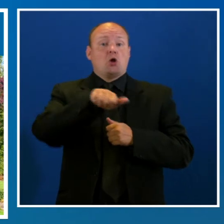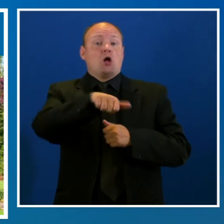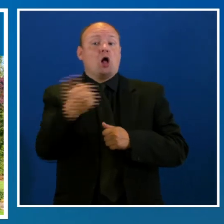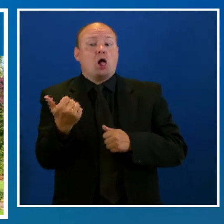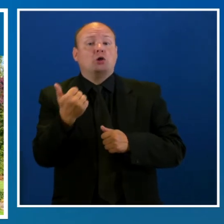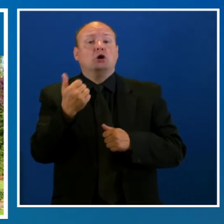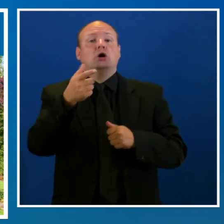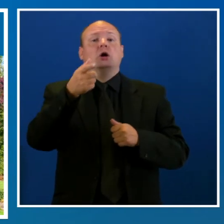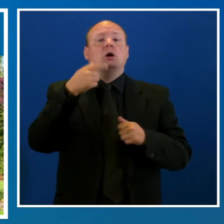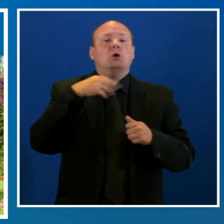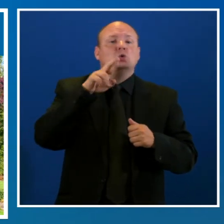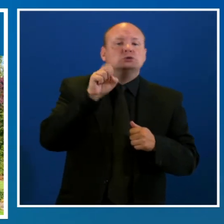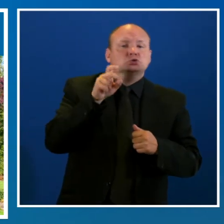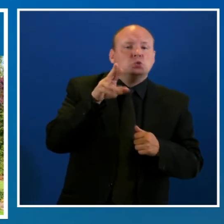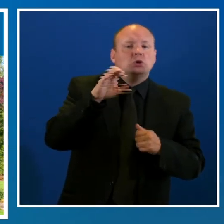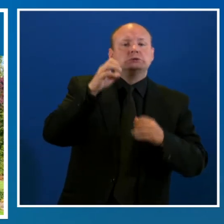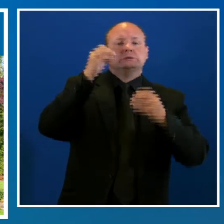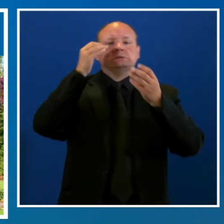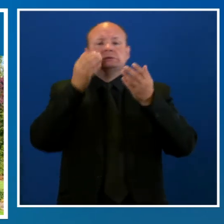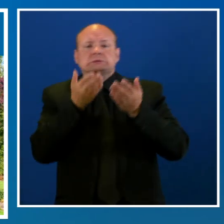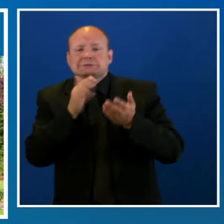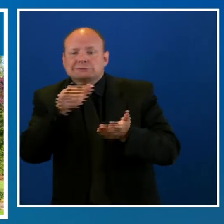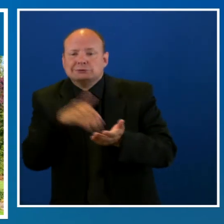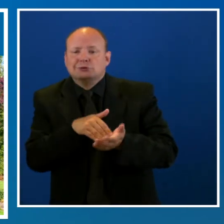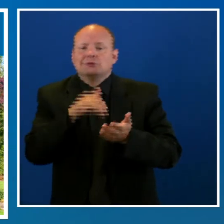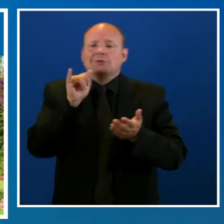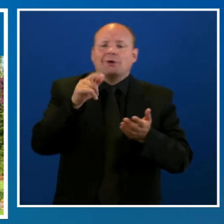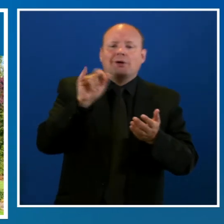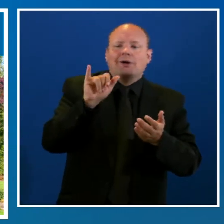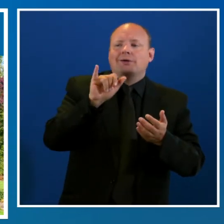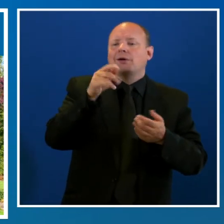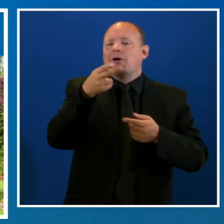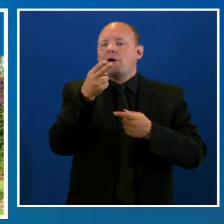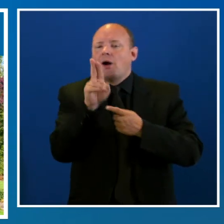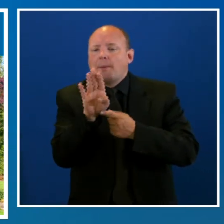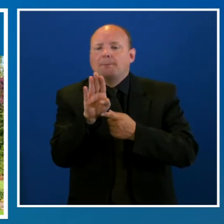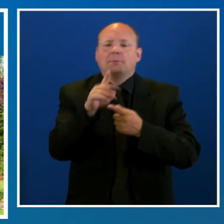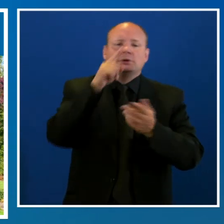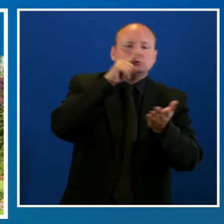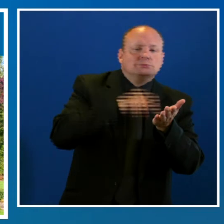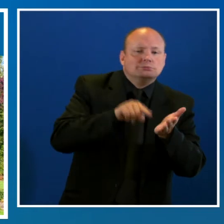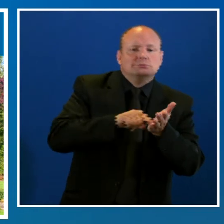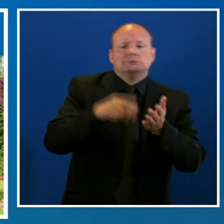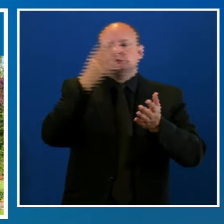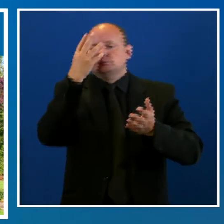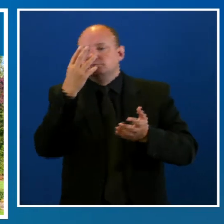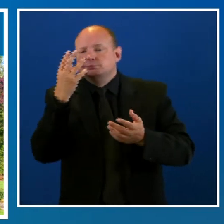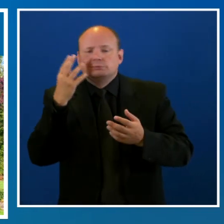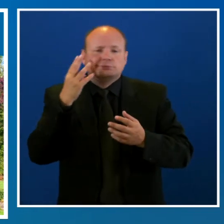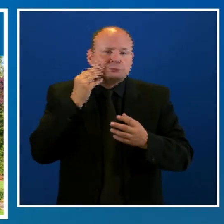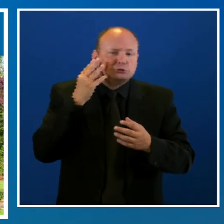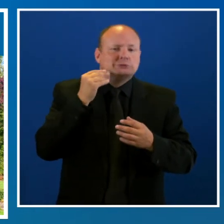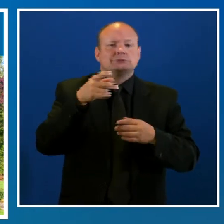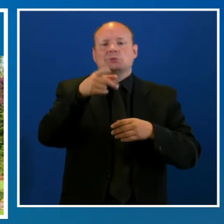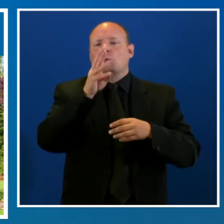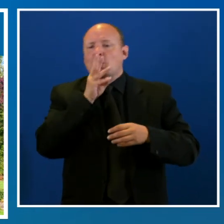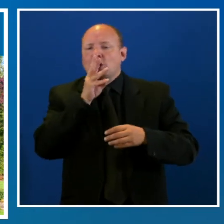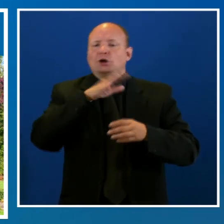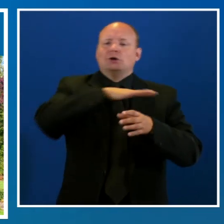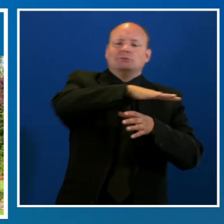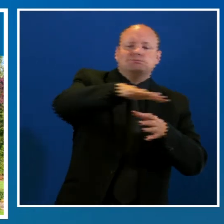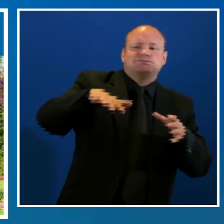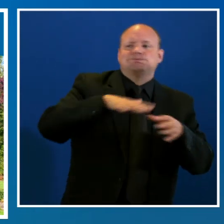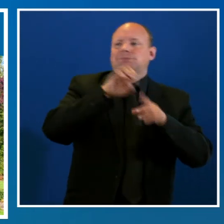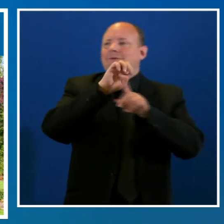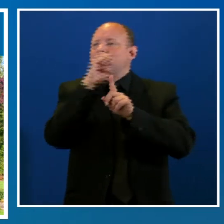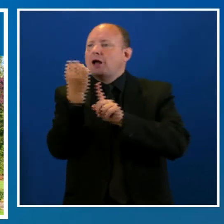Finalmente, el centro de educación sobre recursos hídricos, el centro comunitario de Vancouver para explorar y experimentar el agua, la